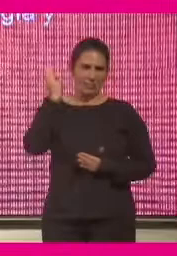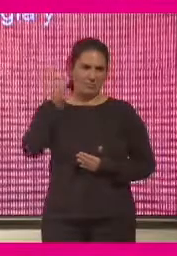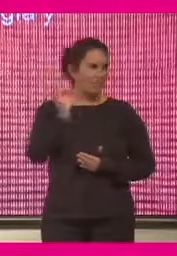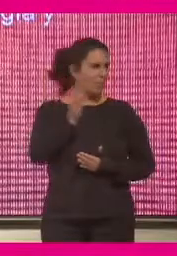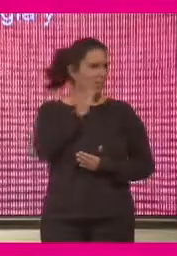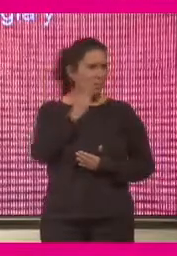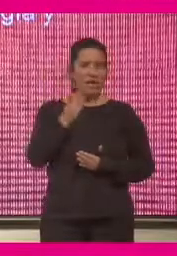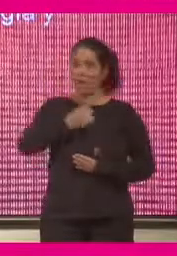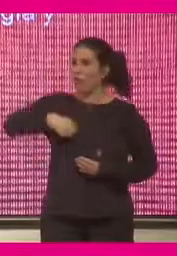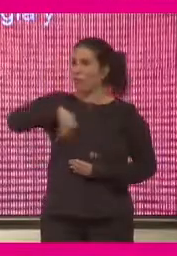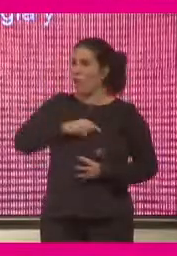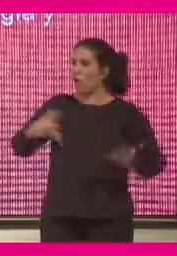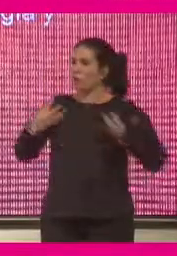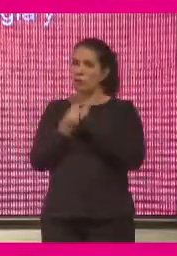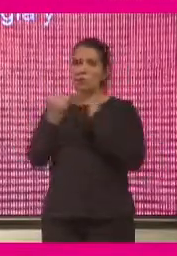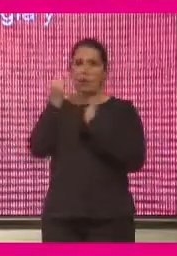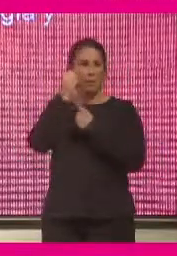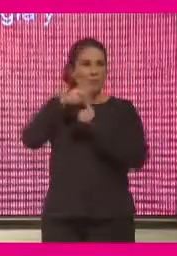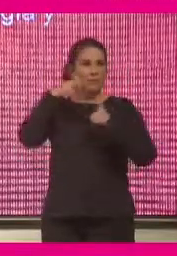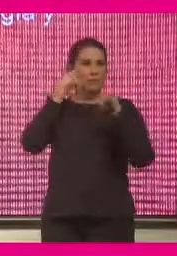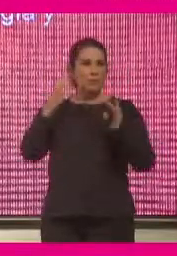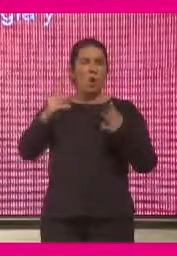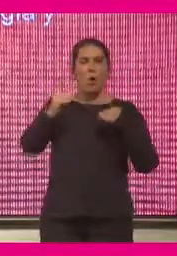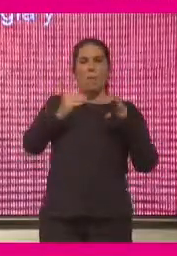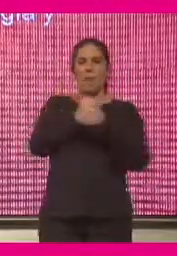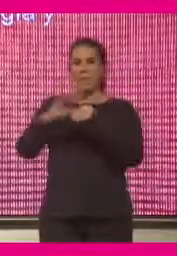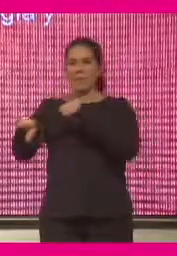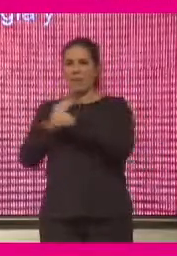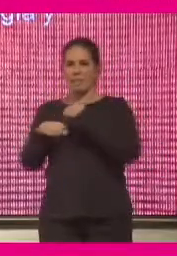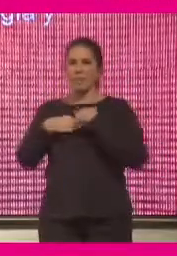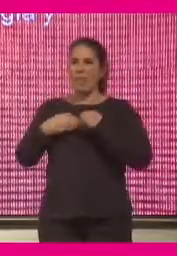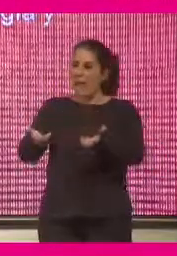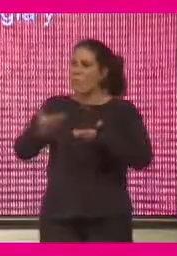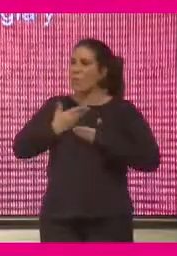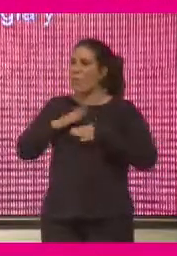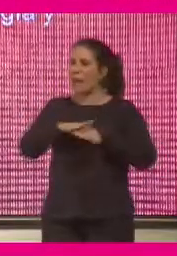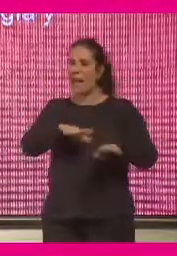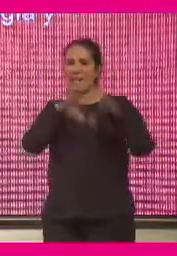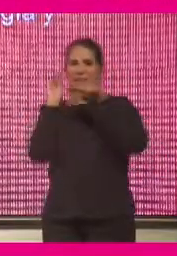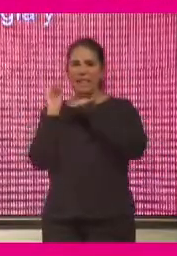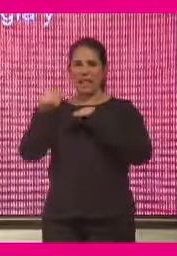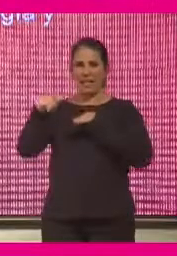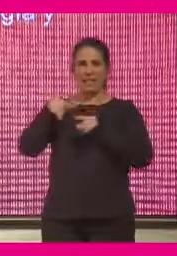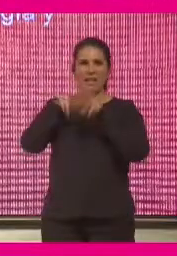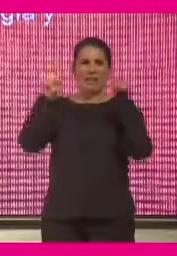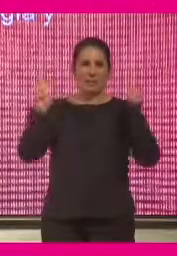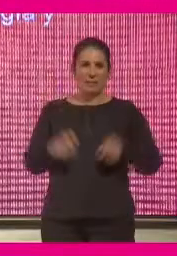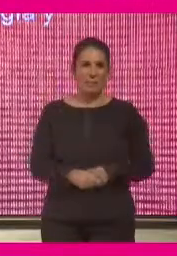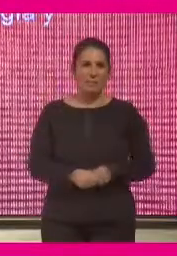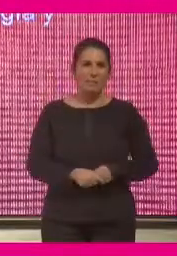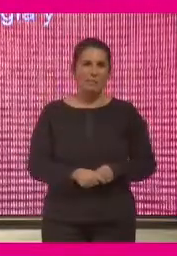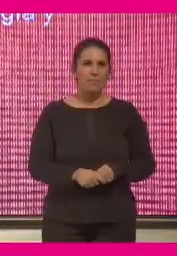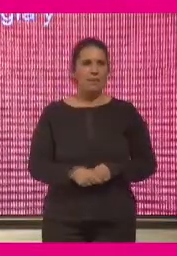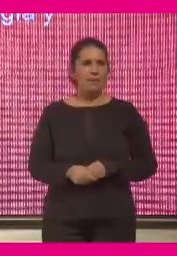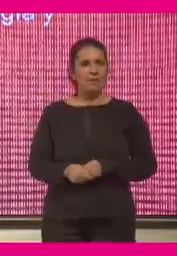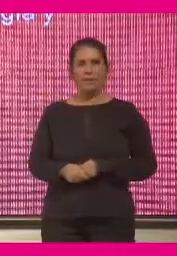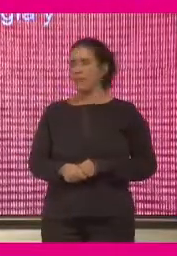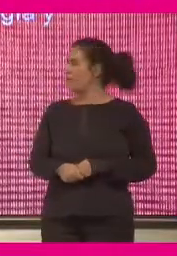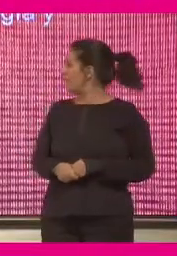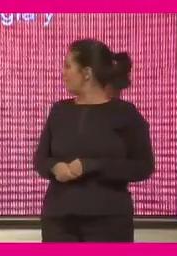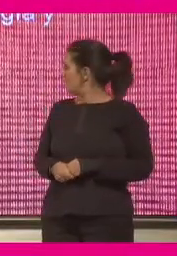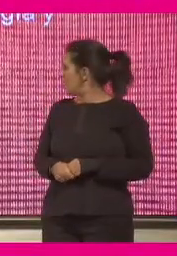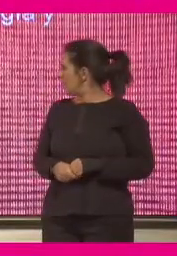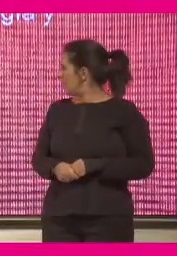entre todos se abordan perspectivas muy complementarias que nos pueden ayudar a entender esta pandemia. Nos acompañan en primer lugar Carme